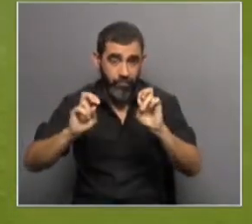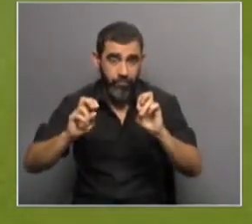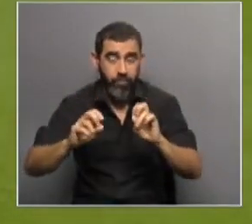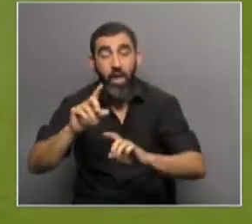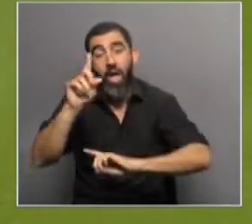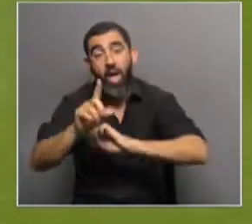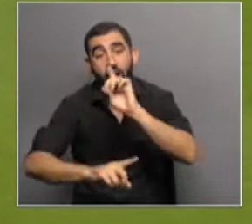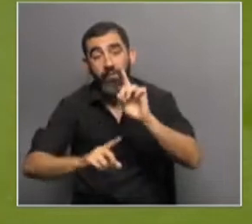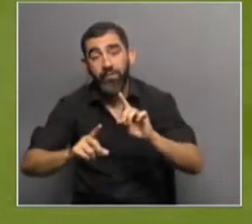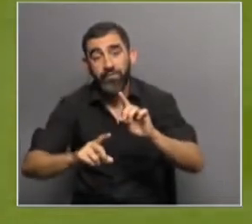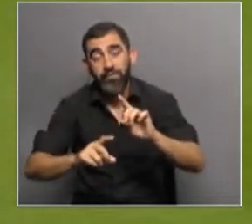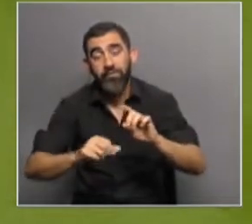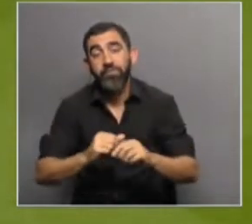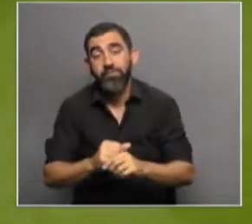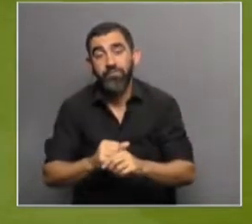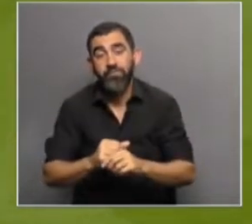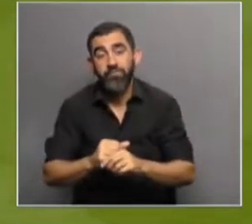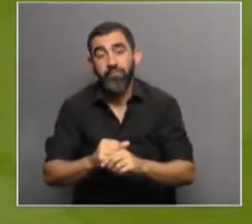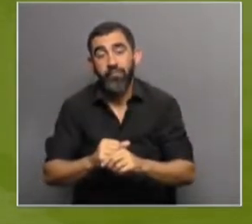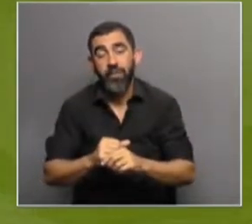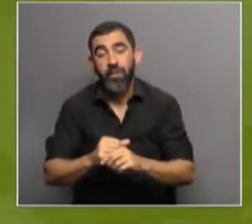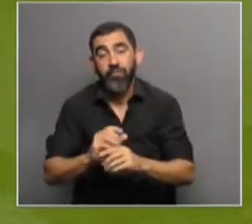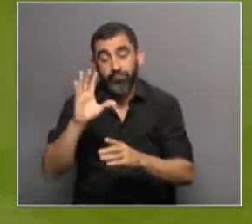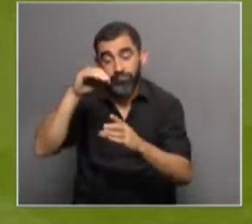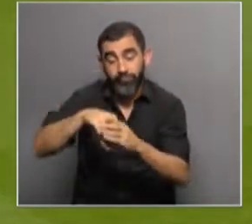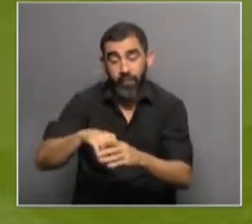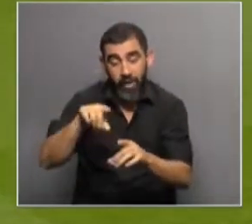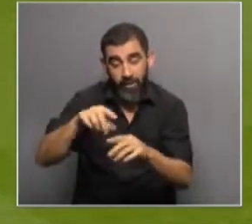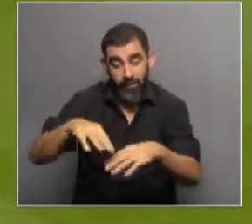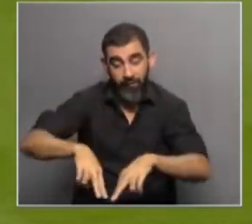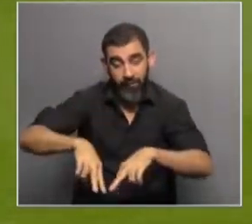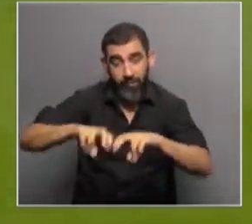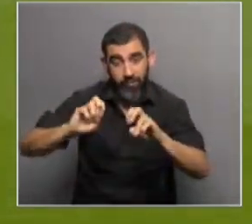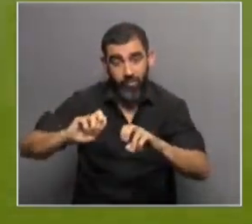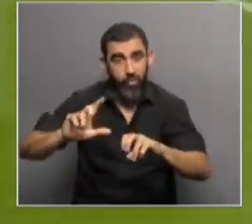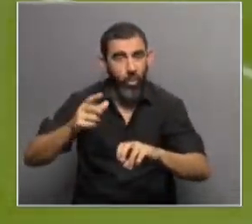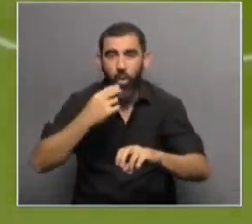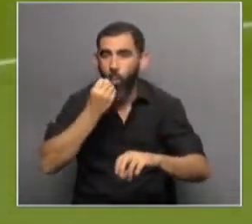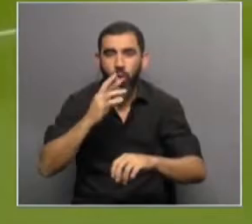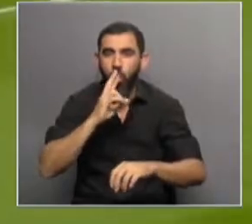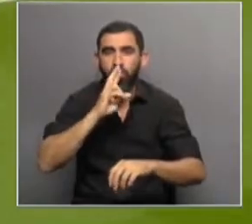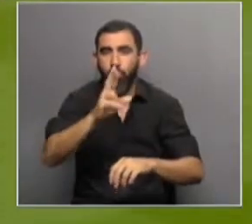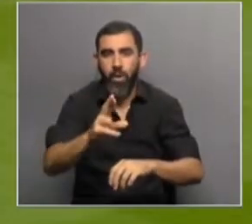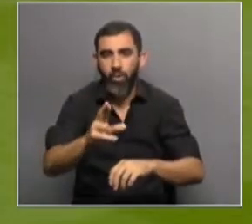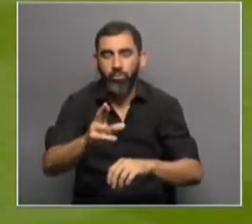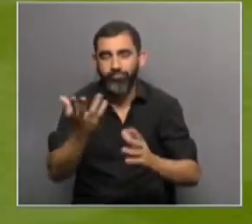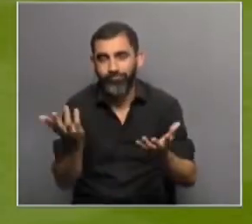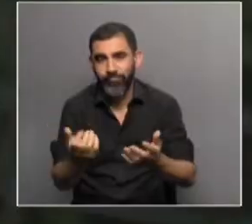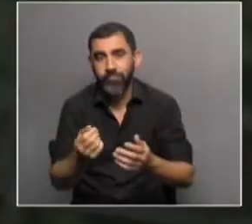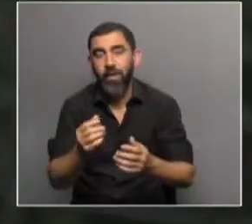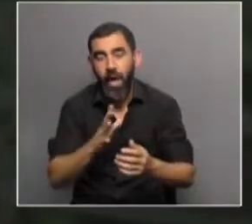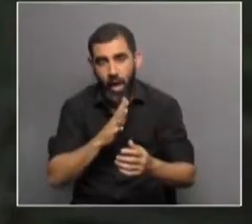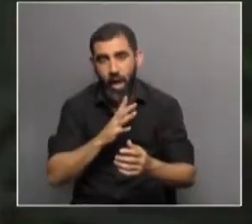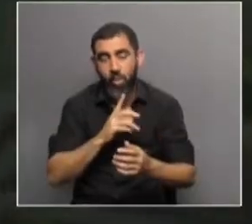muchas veces se puede ver es que las intervenciones que se han hecho a partir de esos estudios no han resultado efectivas. Es decir, hay un